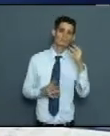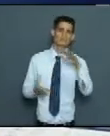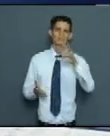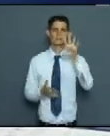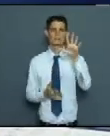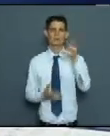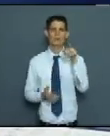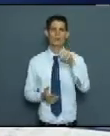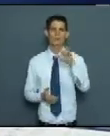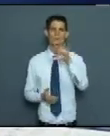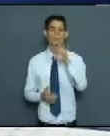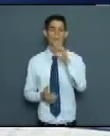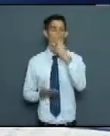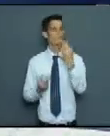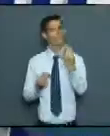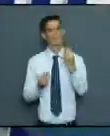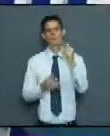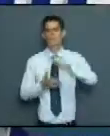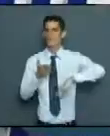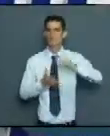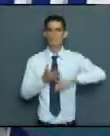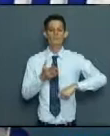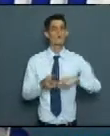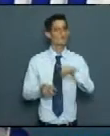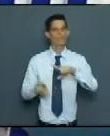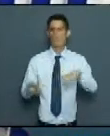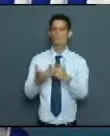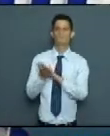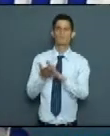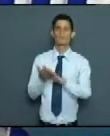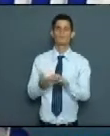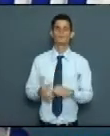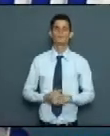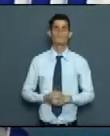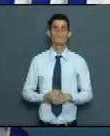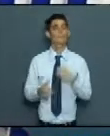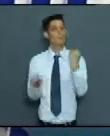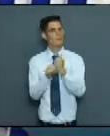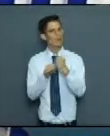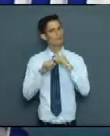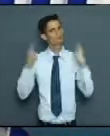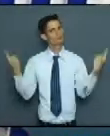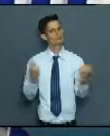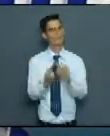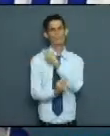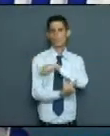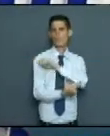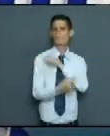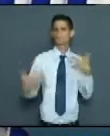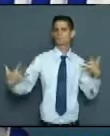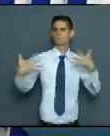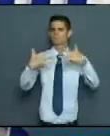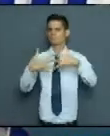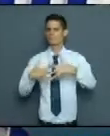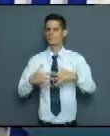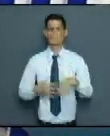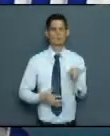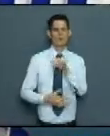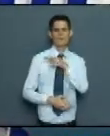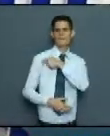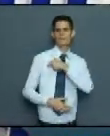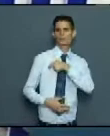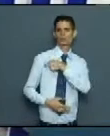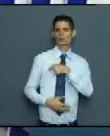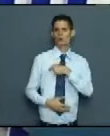millones de pesos. Yo sigo diciendo que es un trabajo de todos, porque la población tiene responsabilidad. Los inspectores no